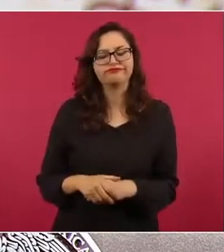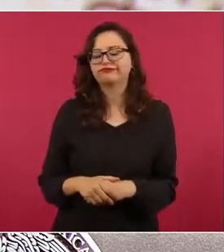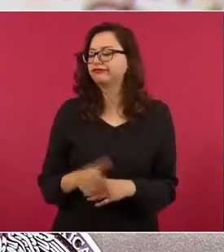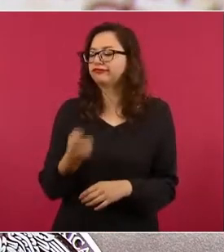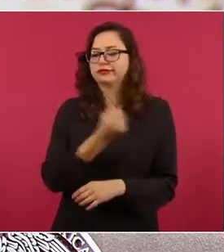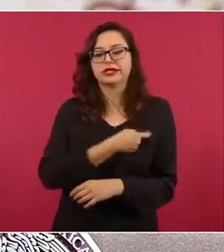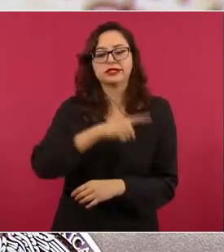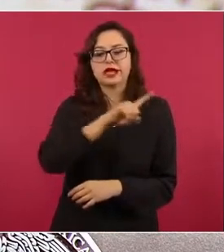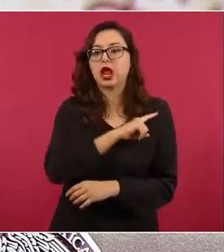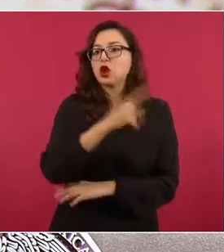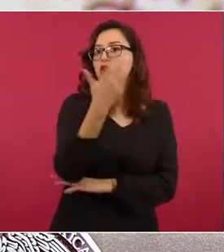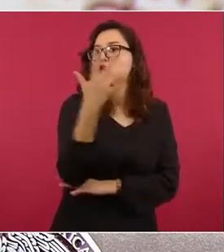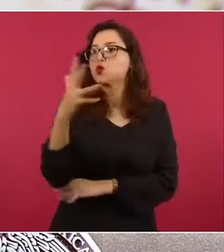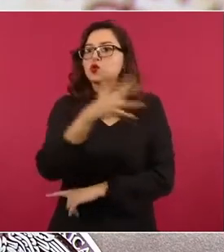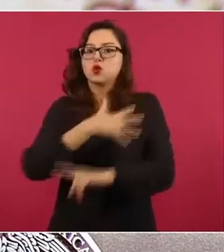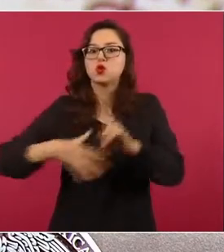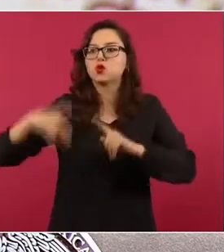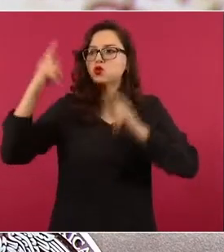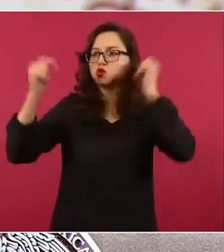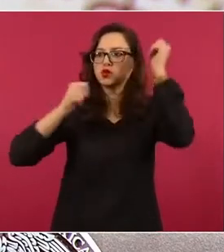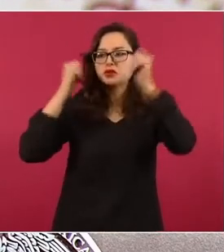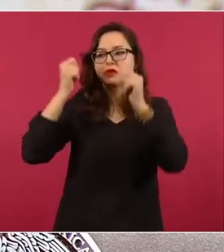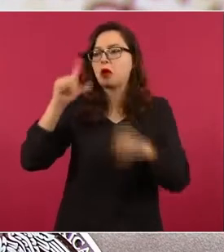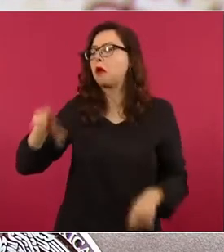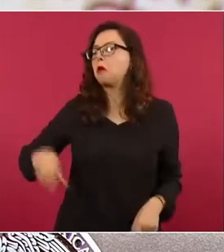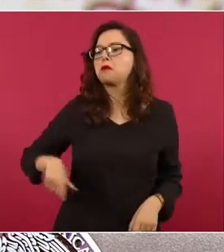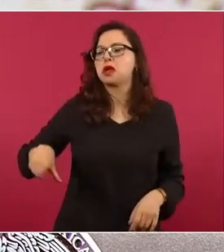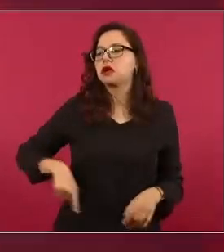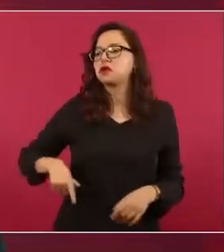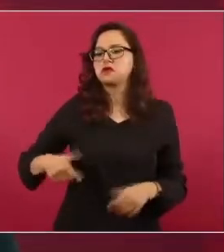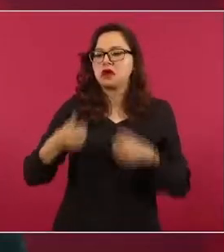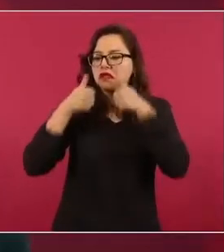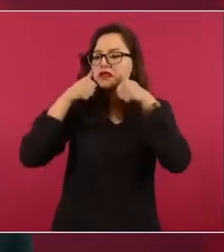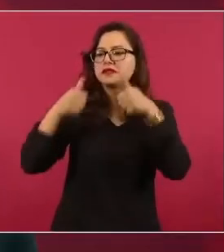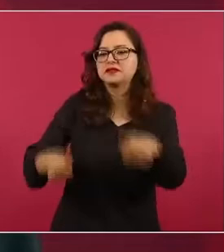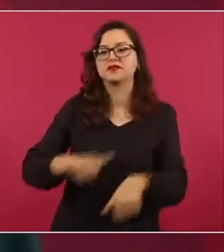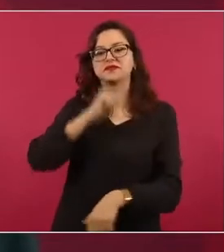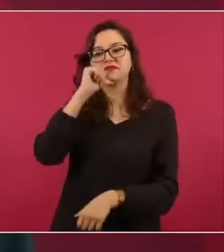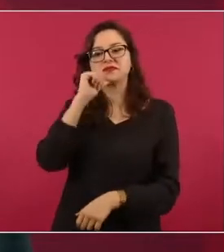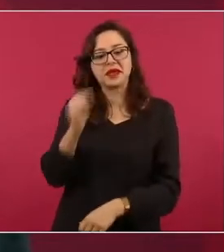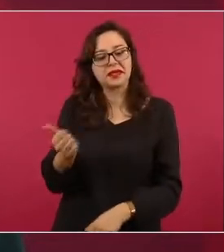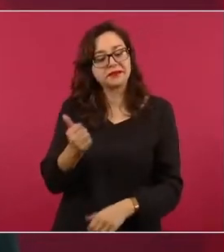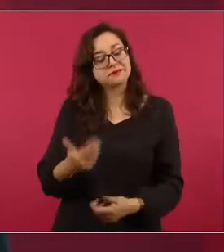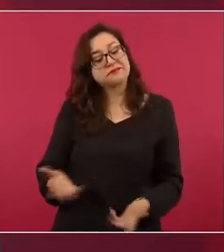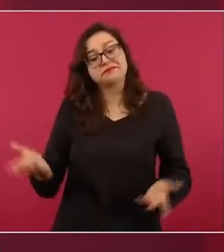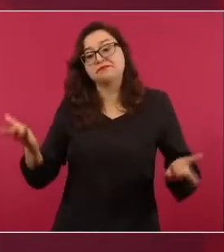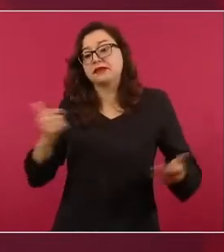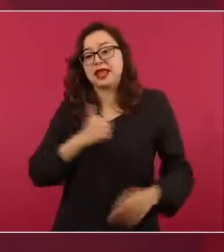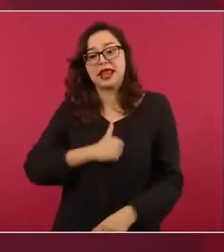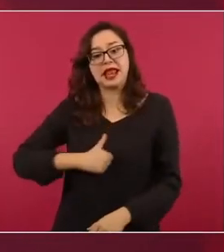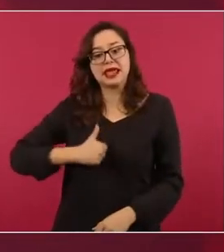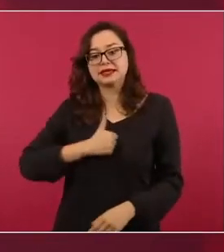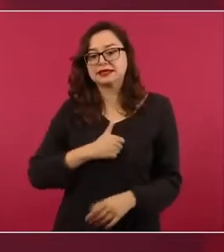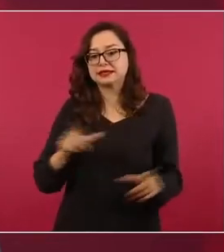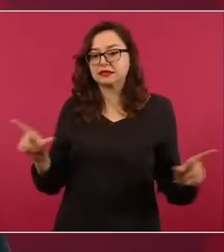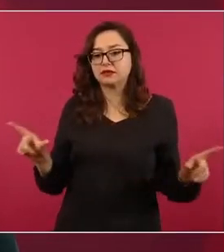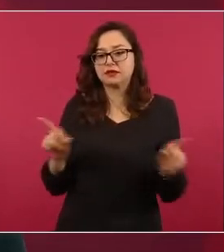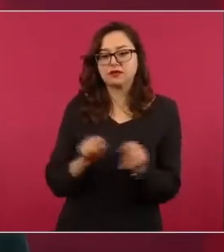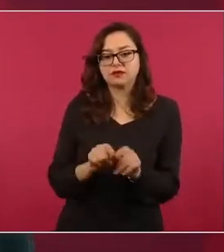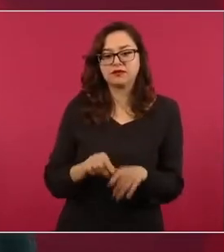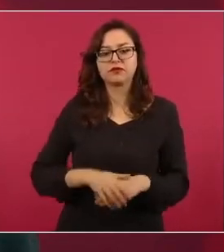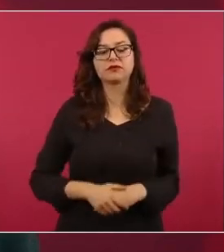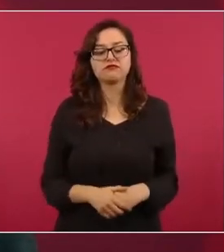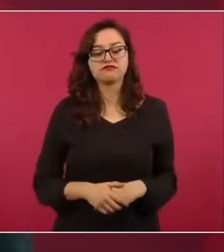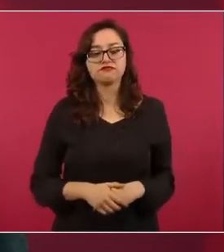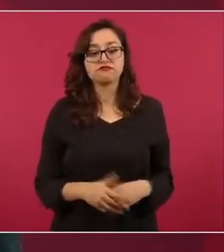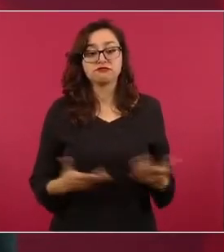ambiente, ni el turismo. Qué pena, concluye. El texto acompañado de un video de la cuenta Ocean